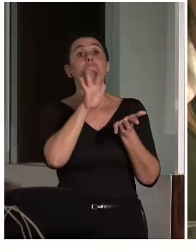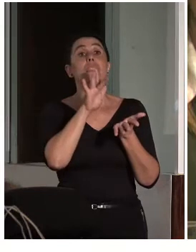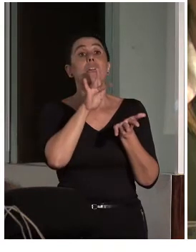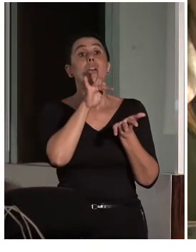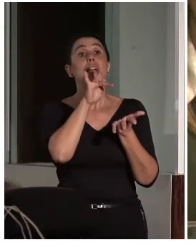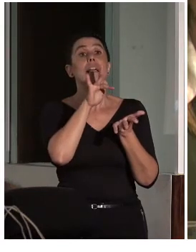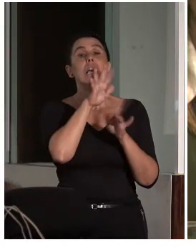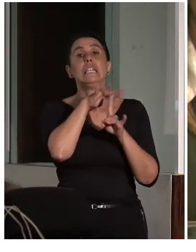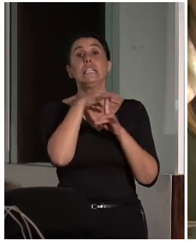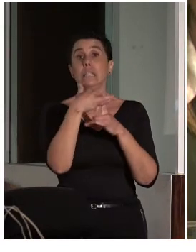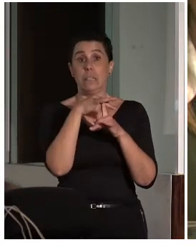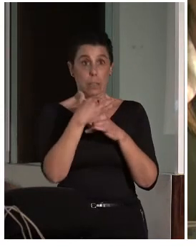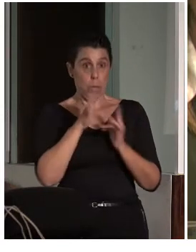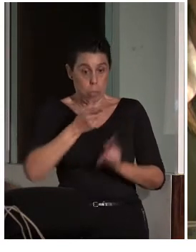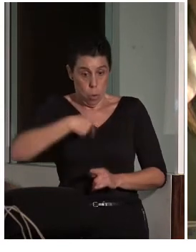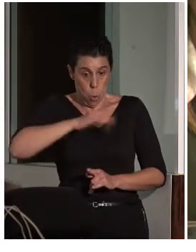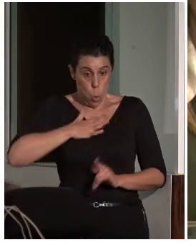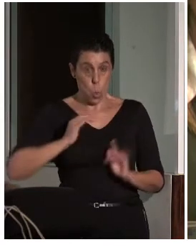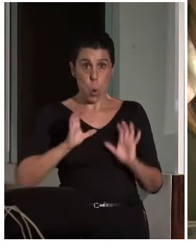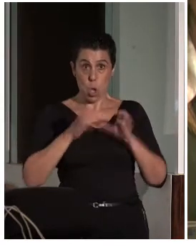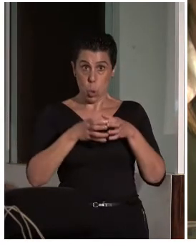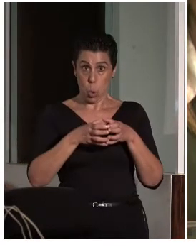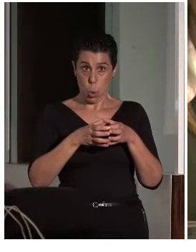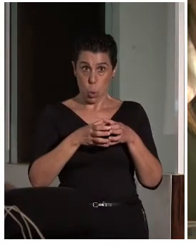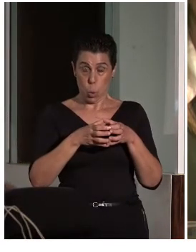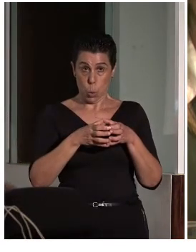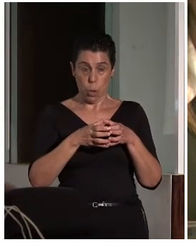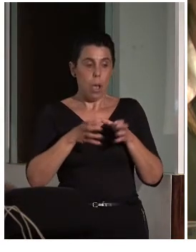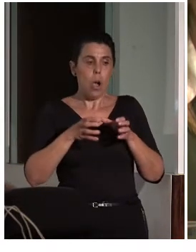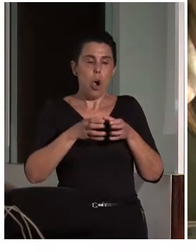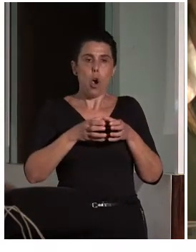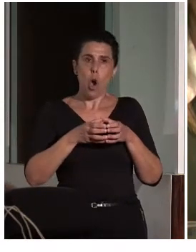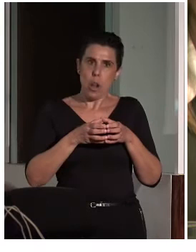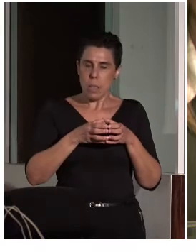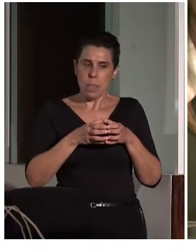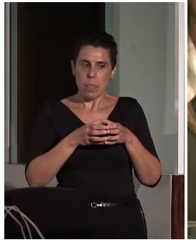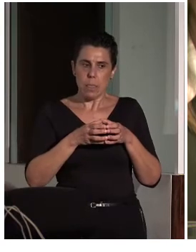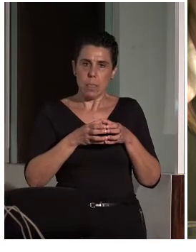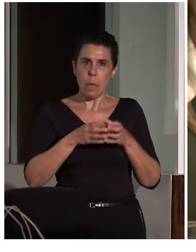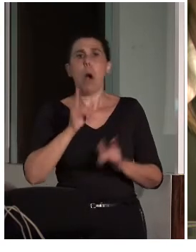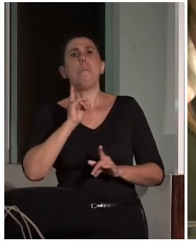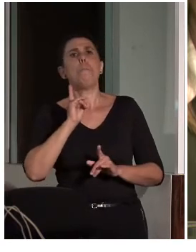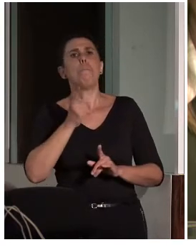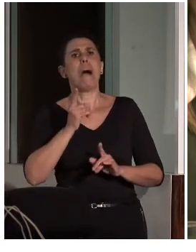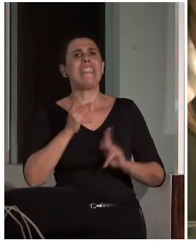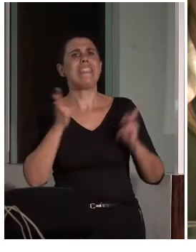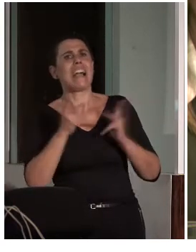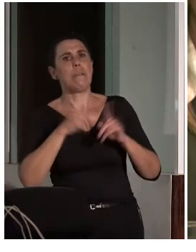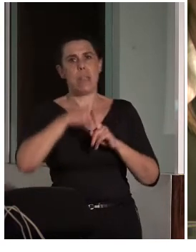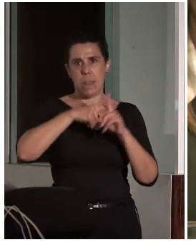personas de nuestro colectivo, que su enfermedad está más acentuada o